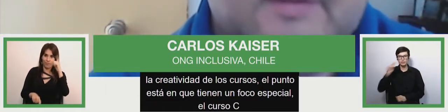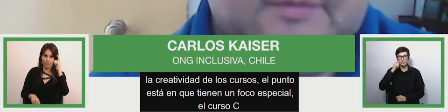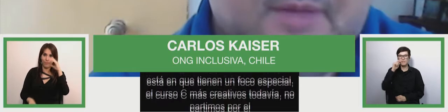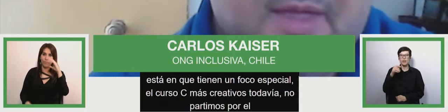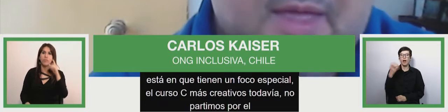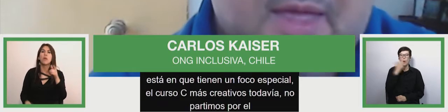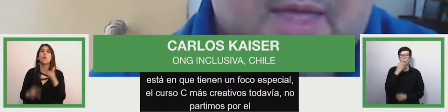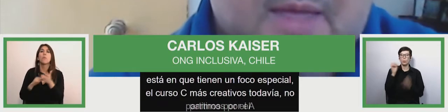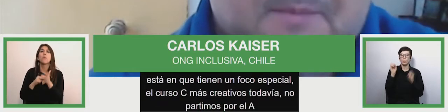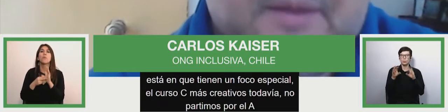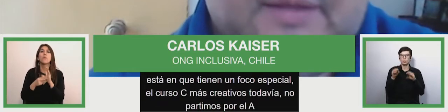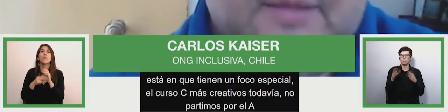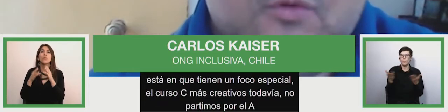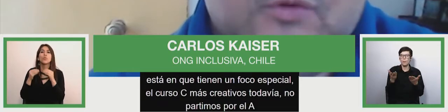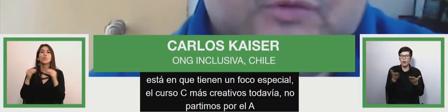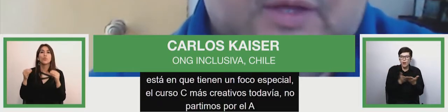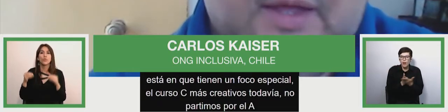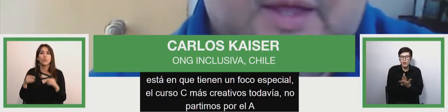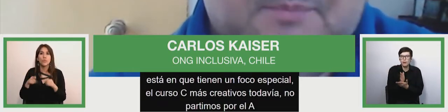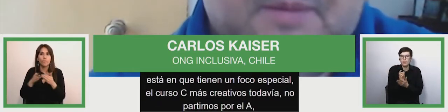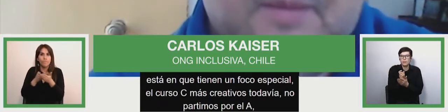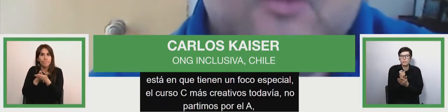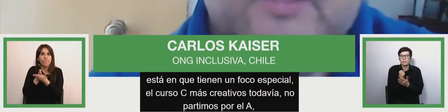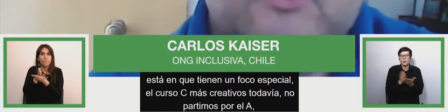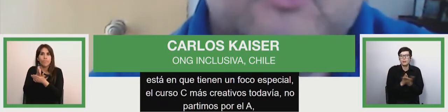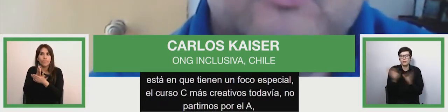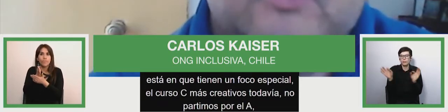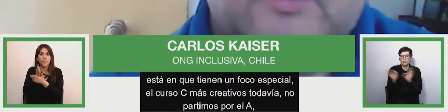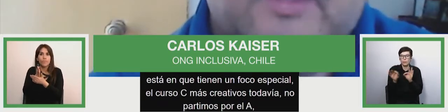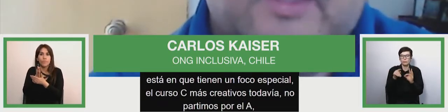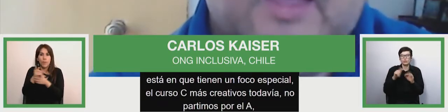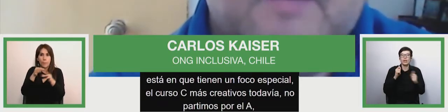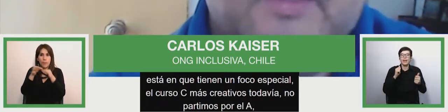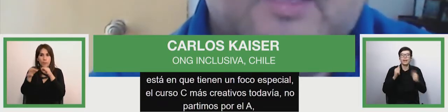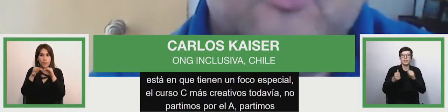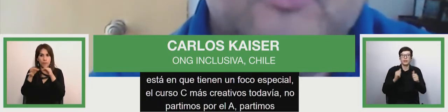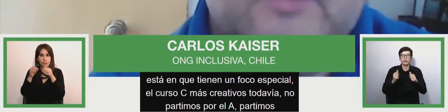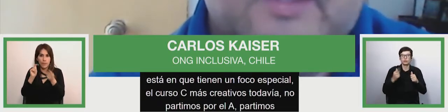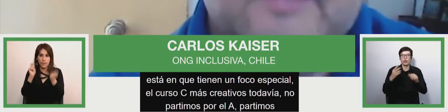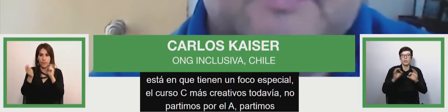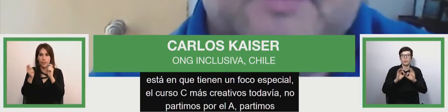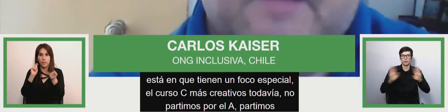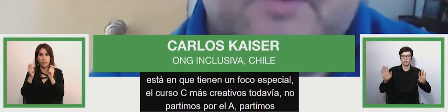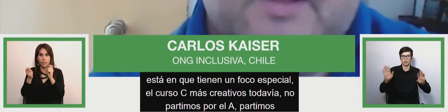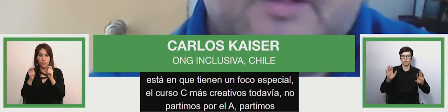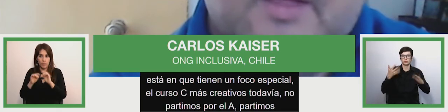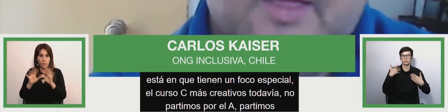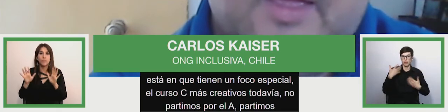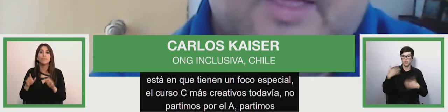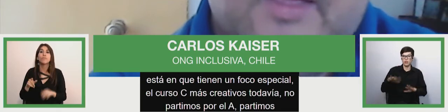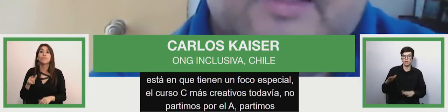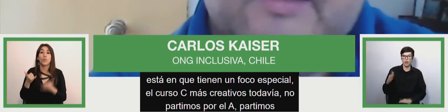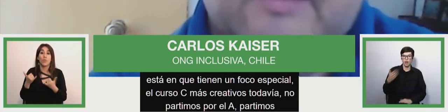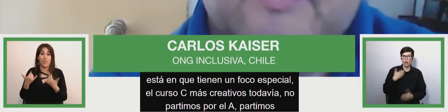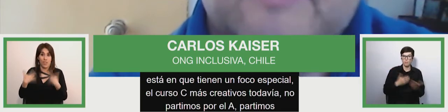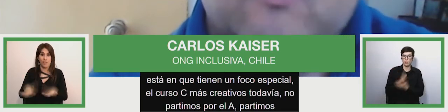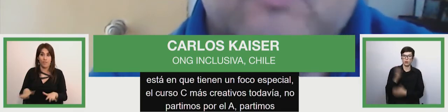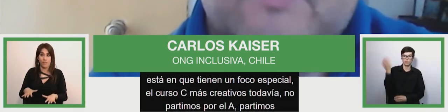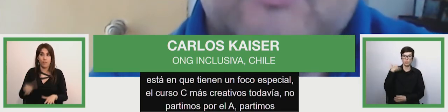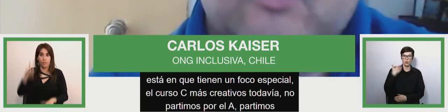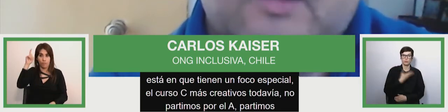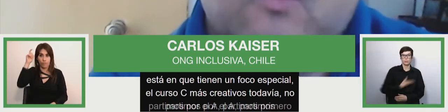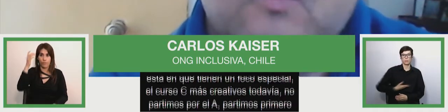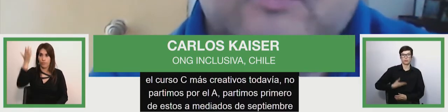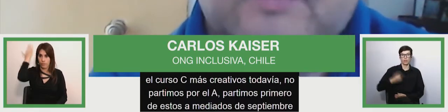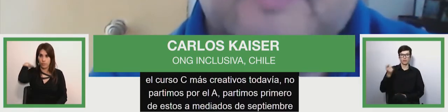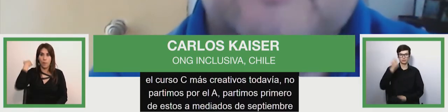desastres partimos el primero de estos a mediados de septiembre y la segunda